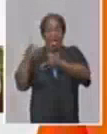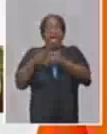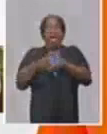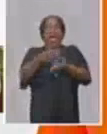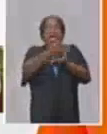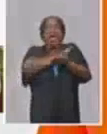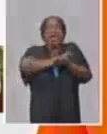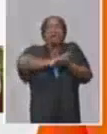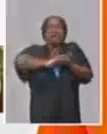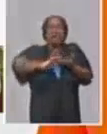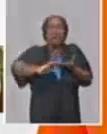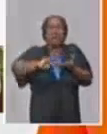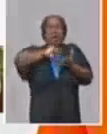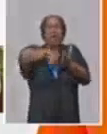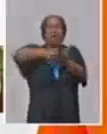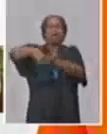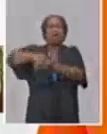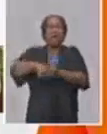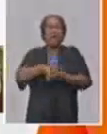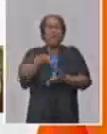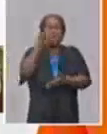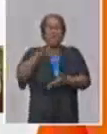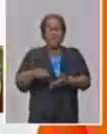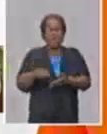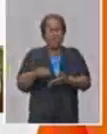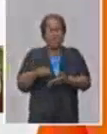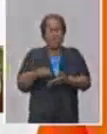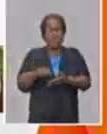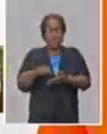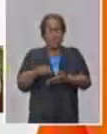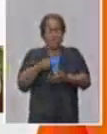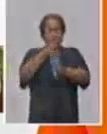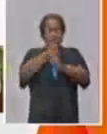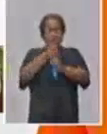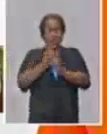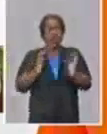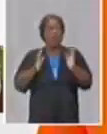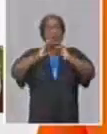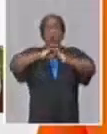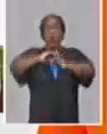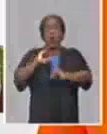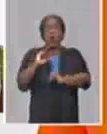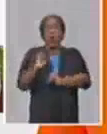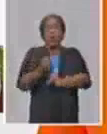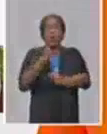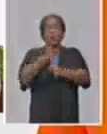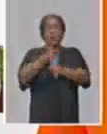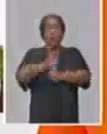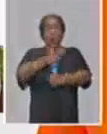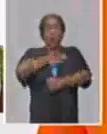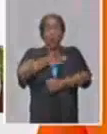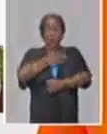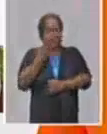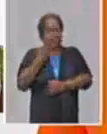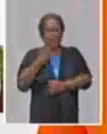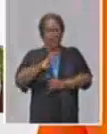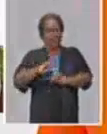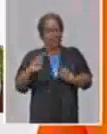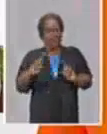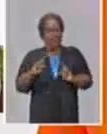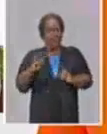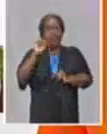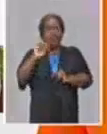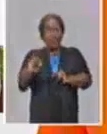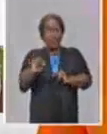contratación de fuerza de trabajo directamente sin necesidad, o sea, que tenga que ser un trabajador por cuenta propia. Esto